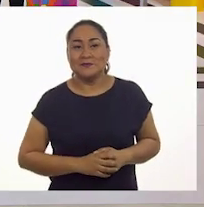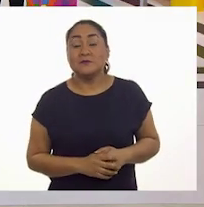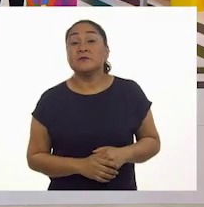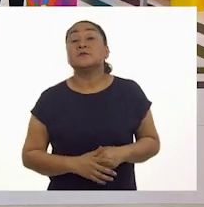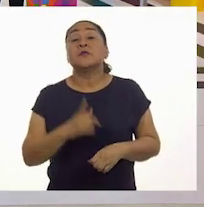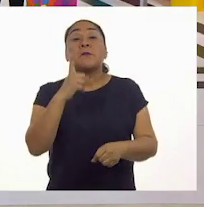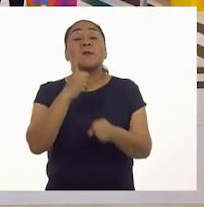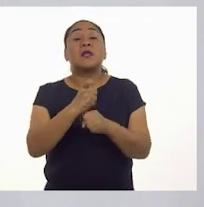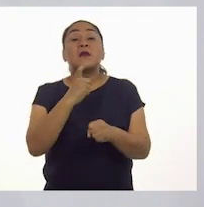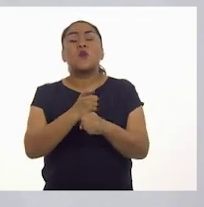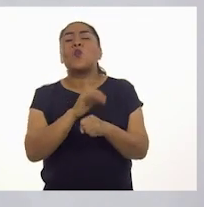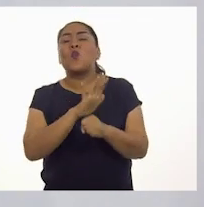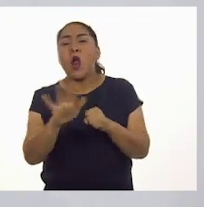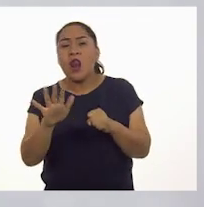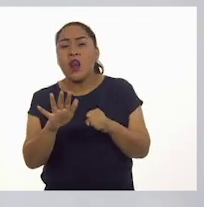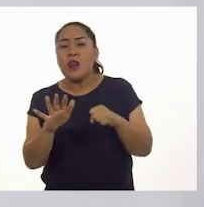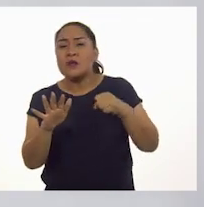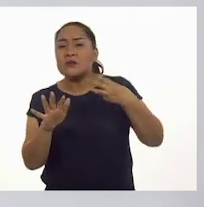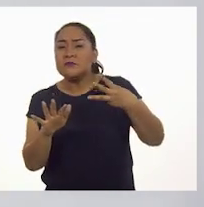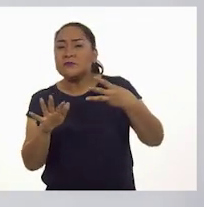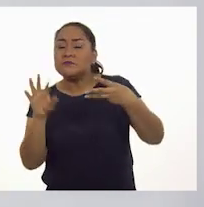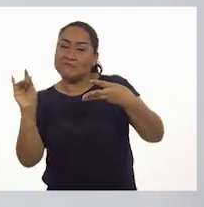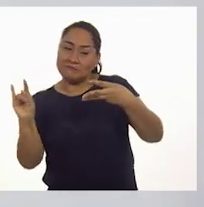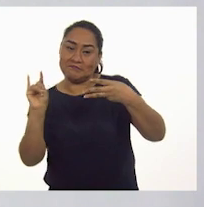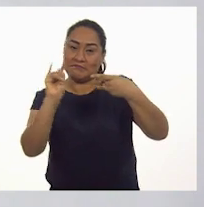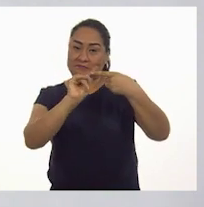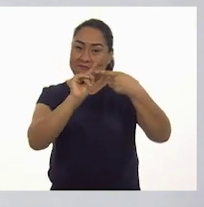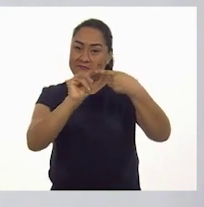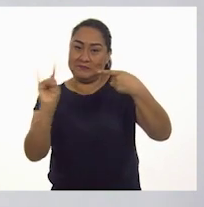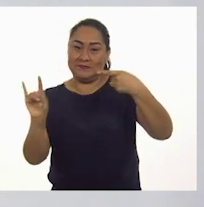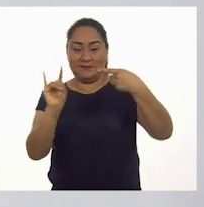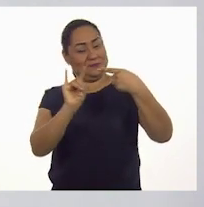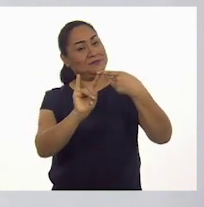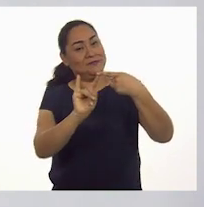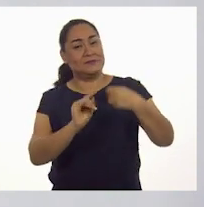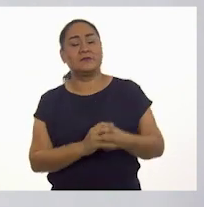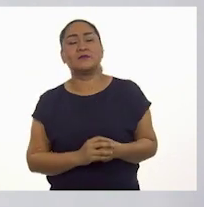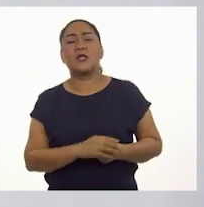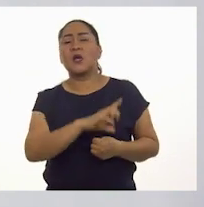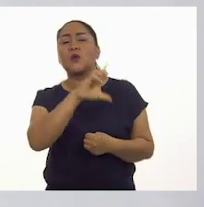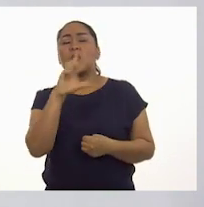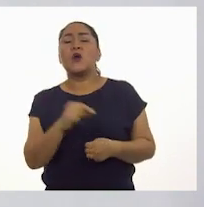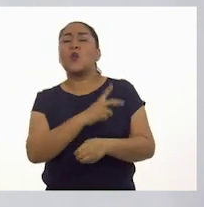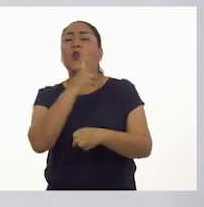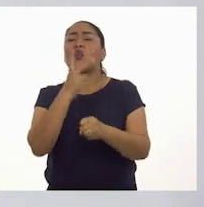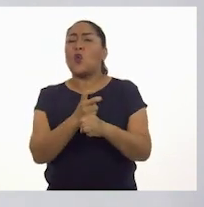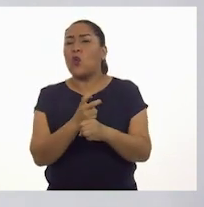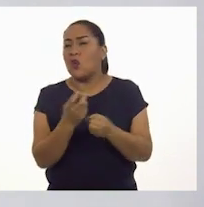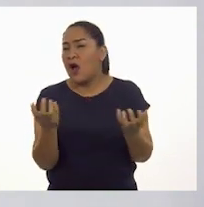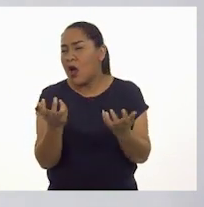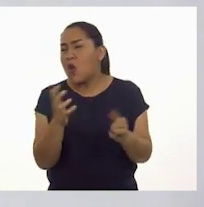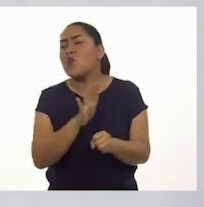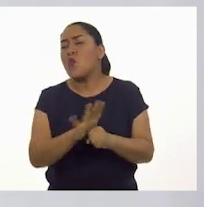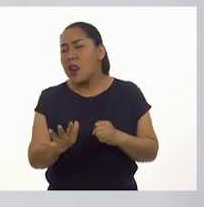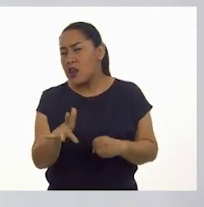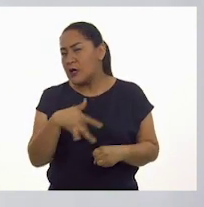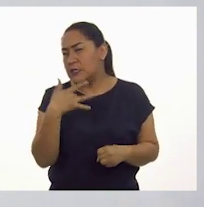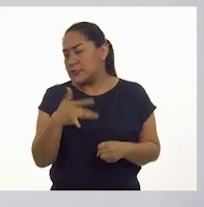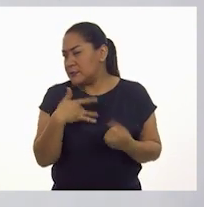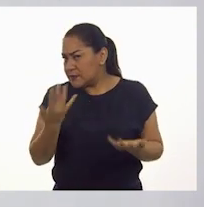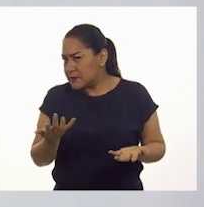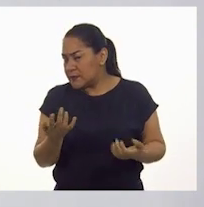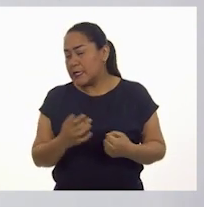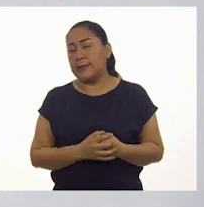el número uno queda de este lado. El número dos, ¿cuál crees que corresponde? El número